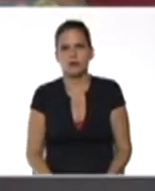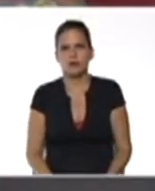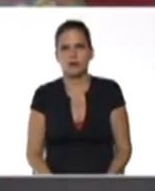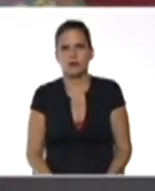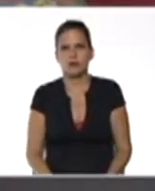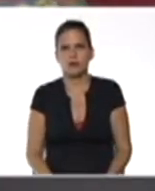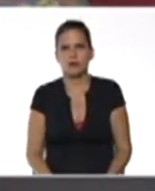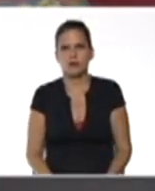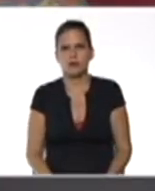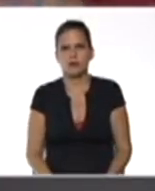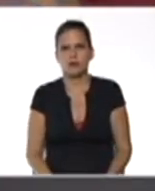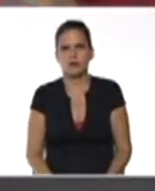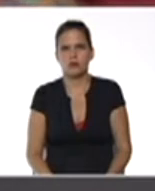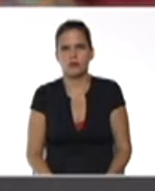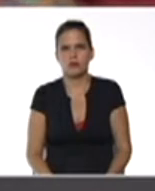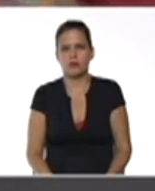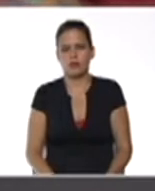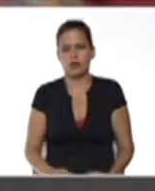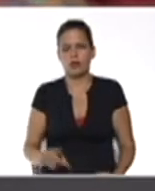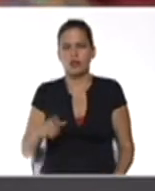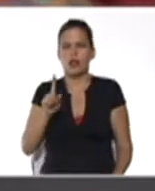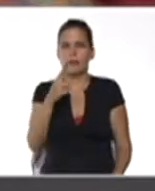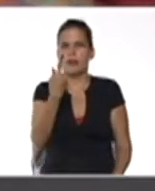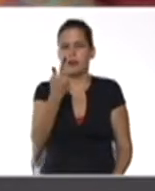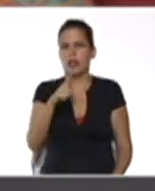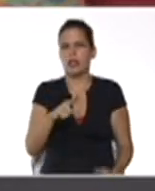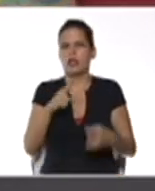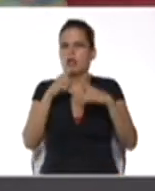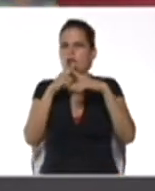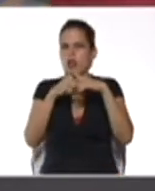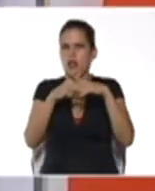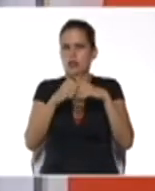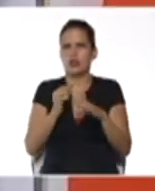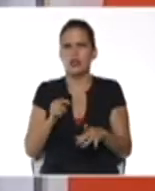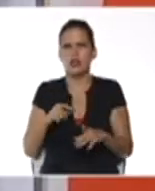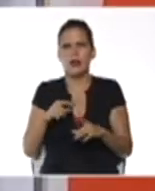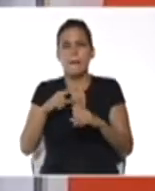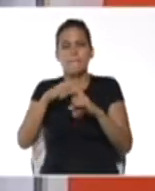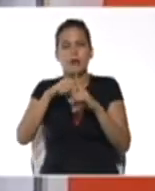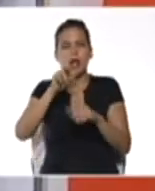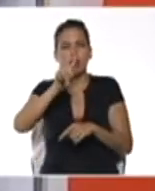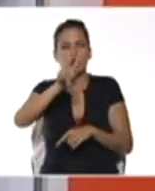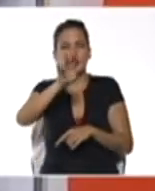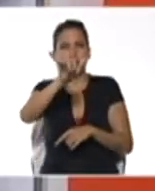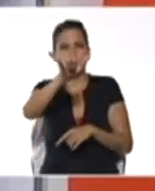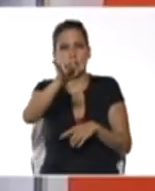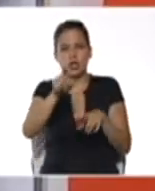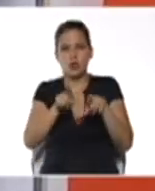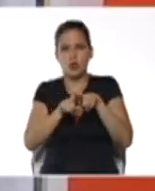1, que es x más 2 por y igual a 5.